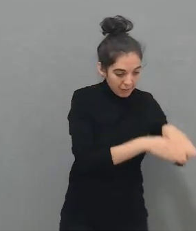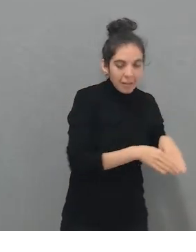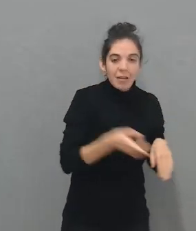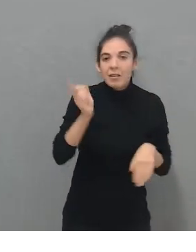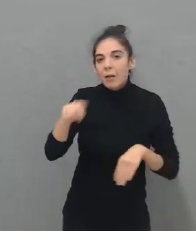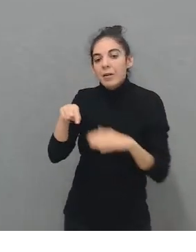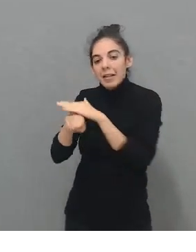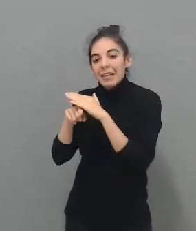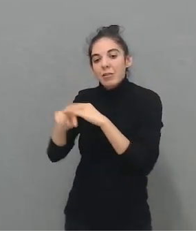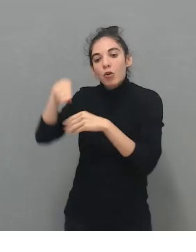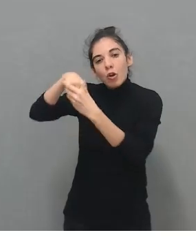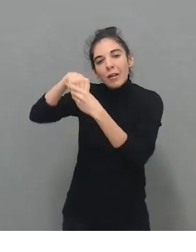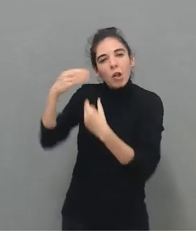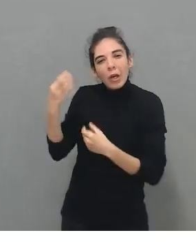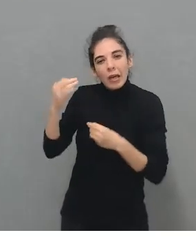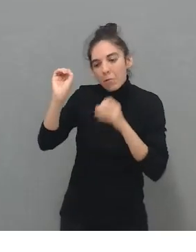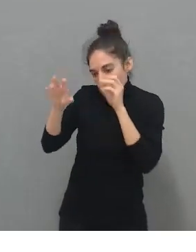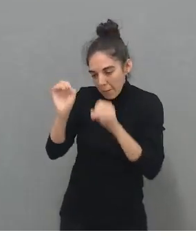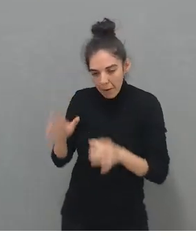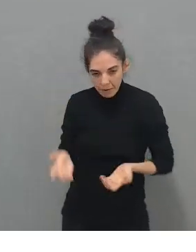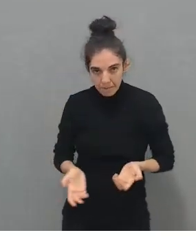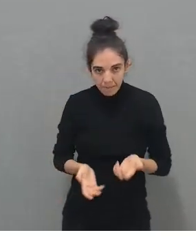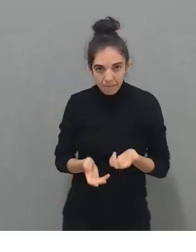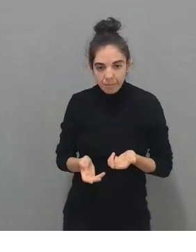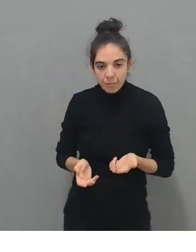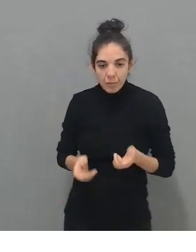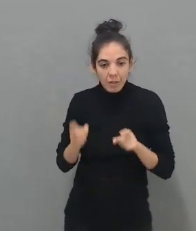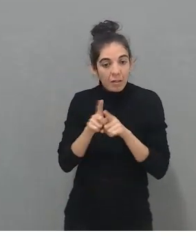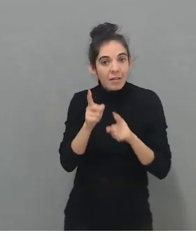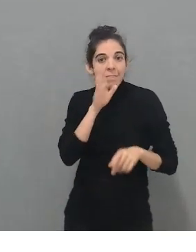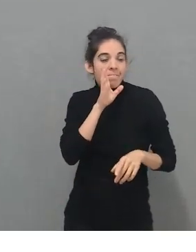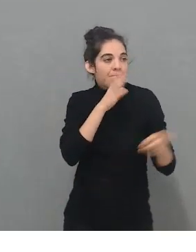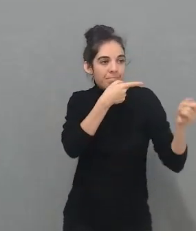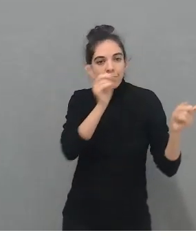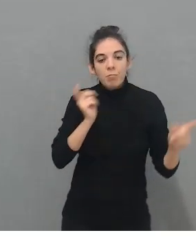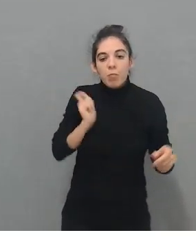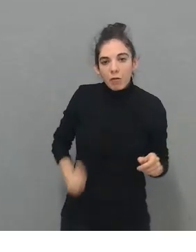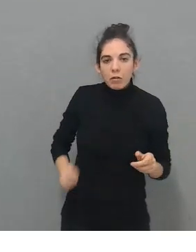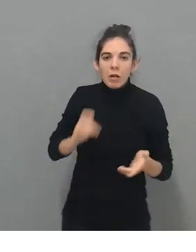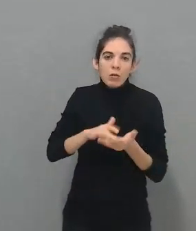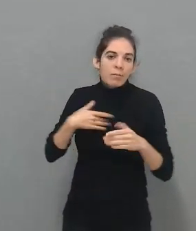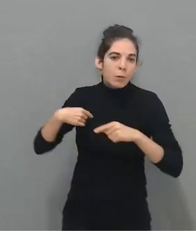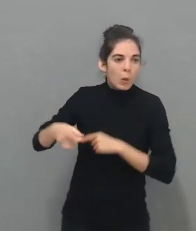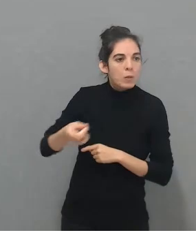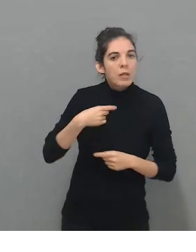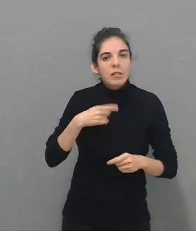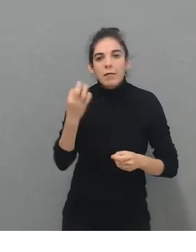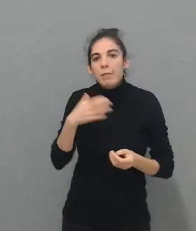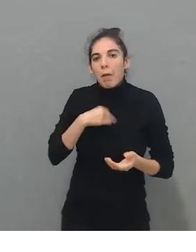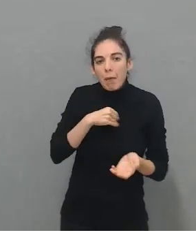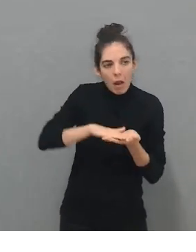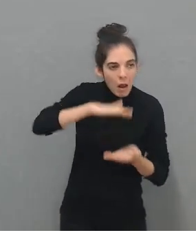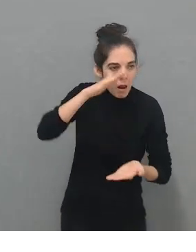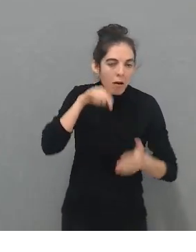contenido. Igual, los profesionales en su día a día tienen muchos temas de burocracia, cada vez hay más niños con